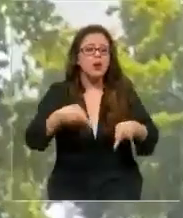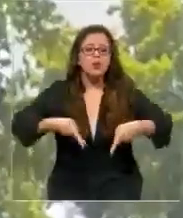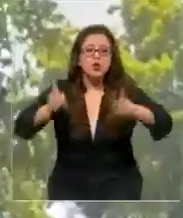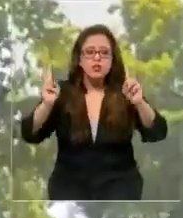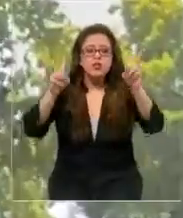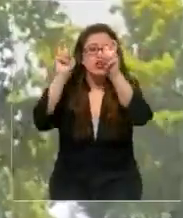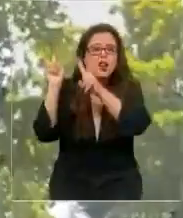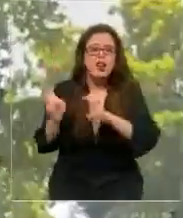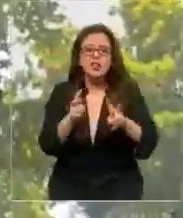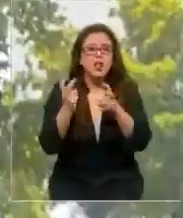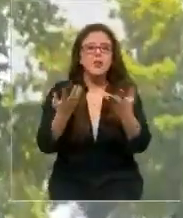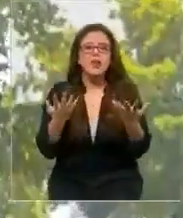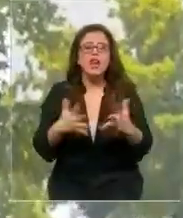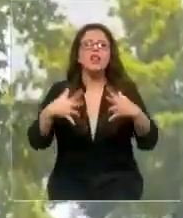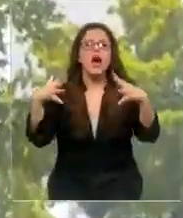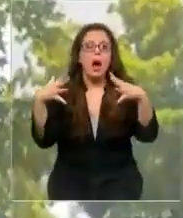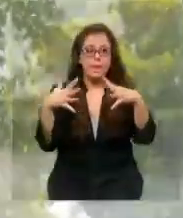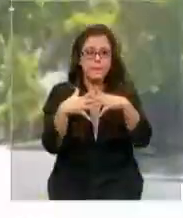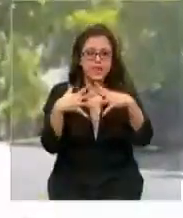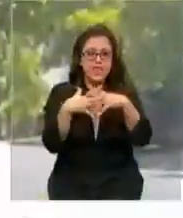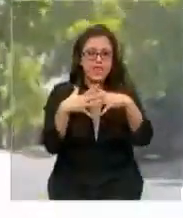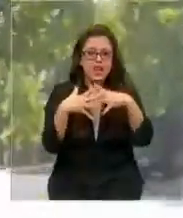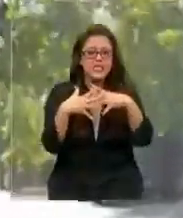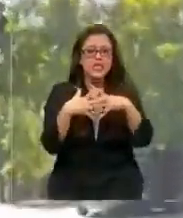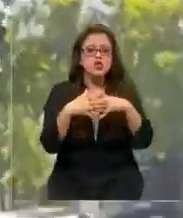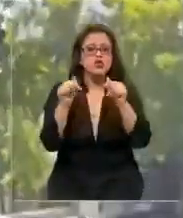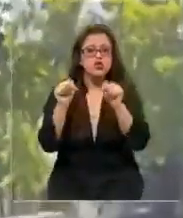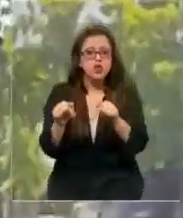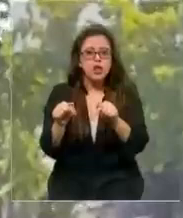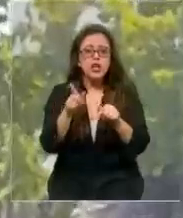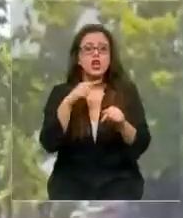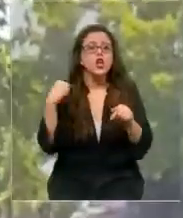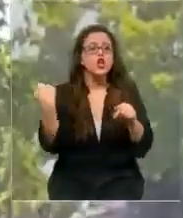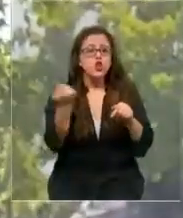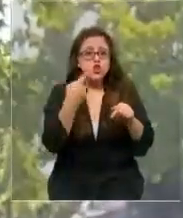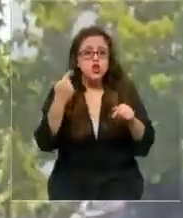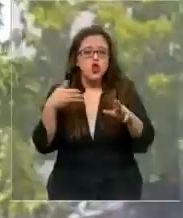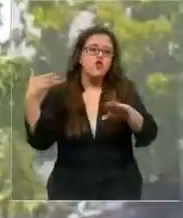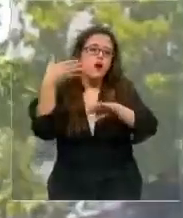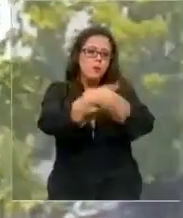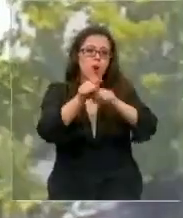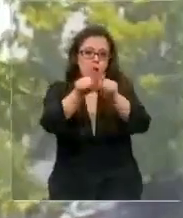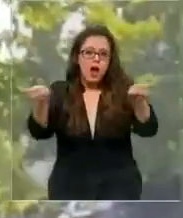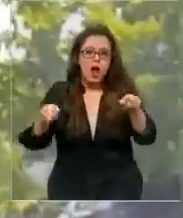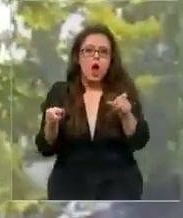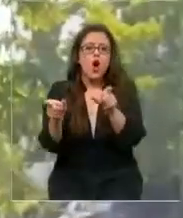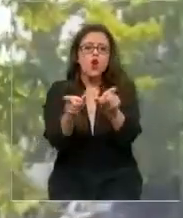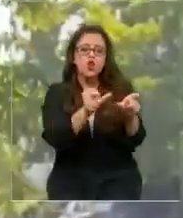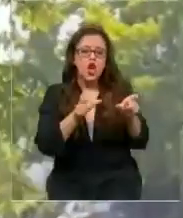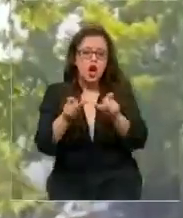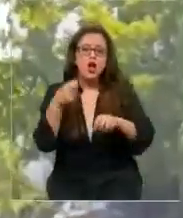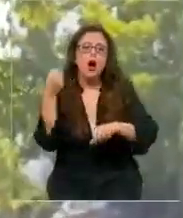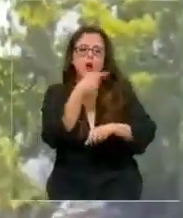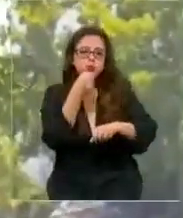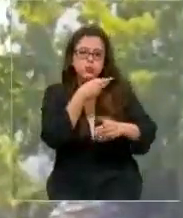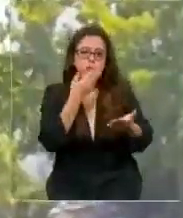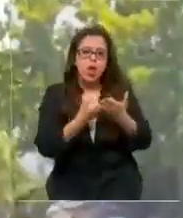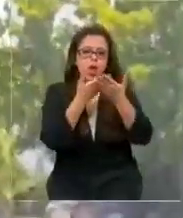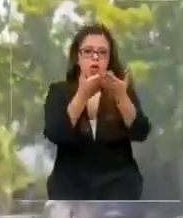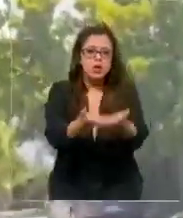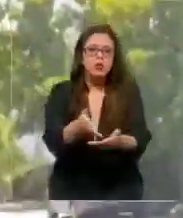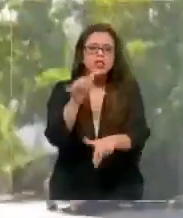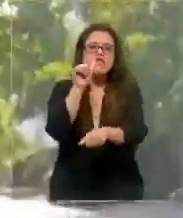respecto a la militarización de la Araucanía. Vamos a acudir a la Contraloría para hacer una denuncia respecto de estas